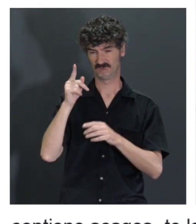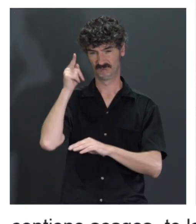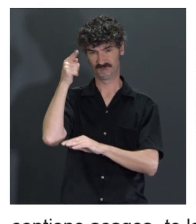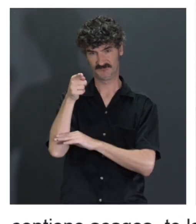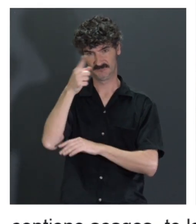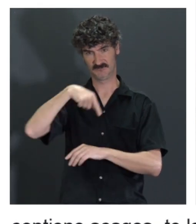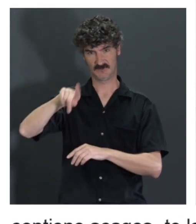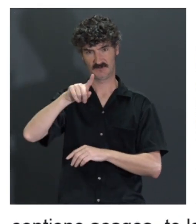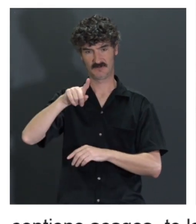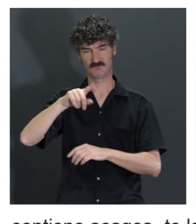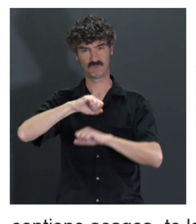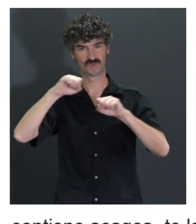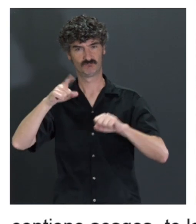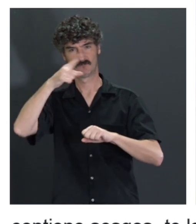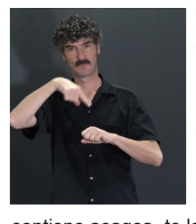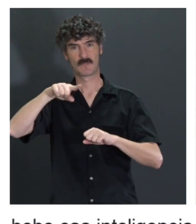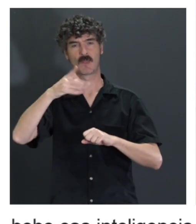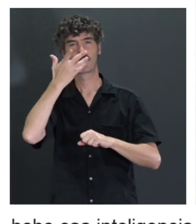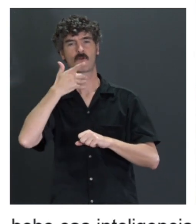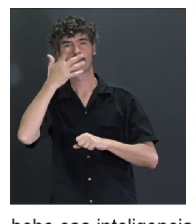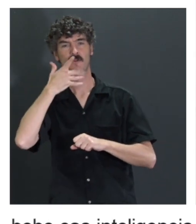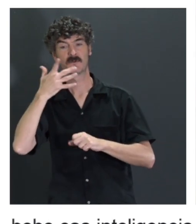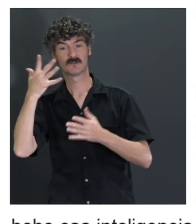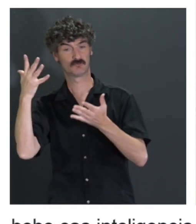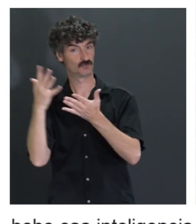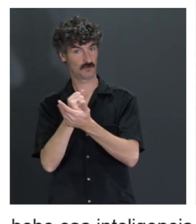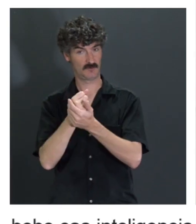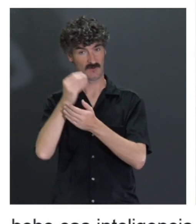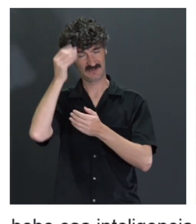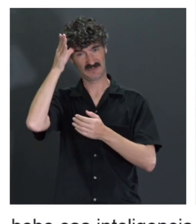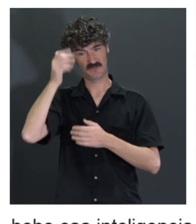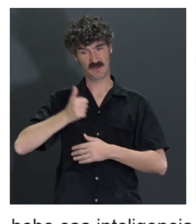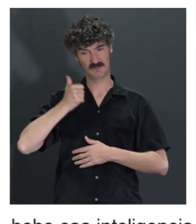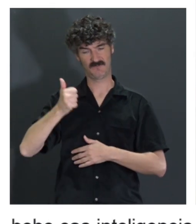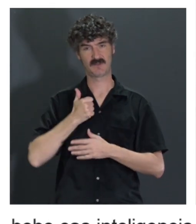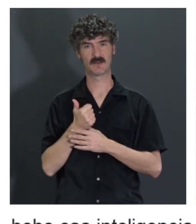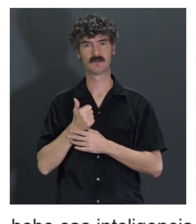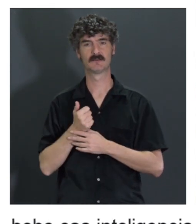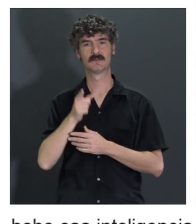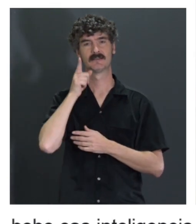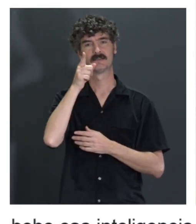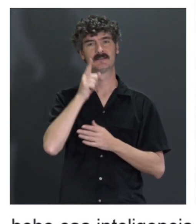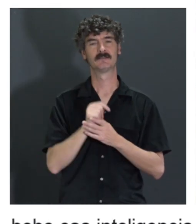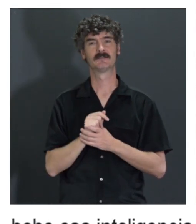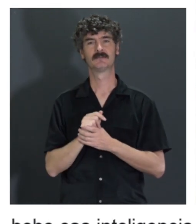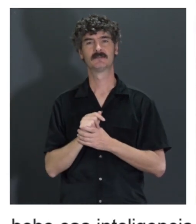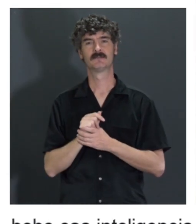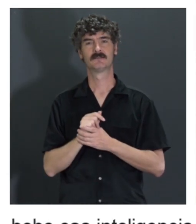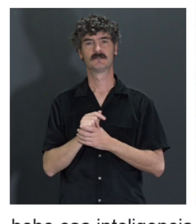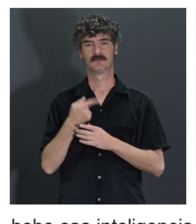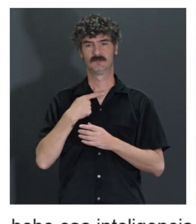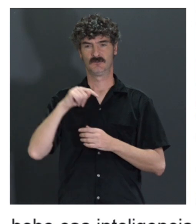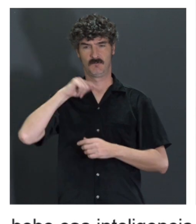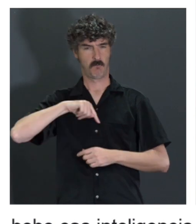final quien domina el conocimiento que esparce esa inteligencia artificial. Por eso, tiene muchos dilemas